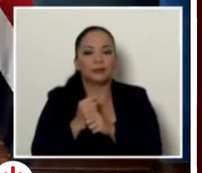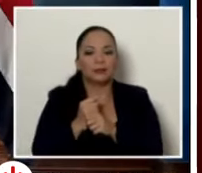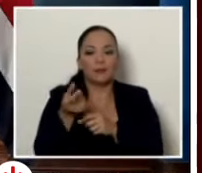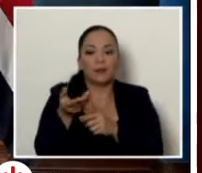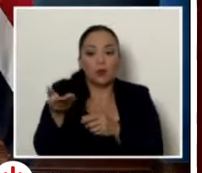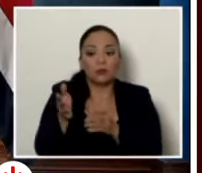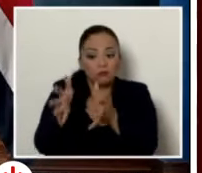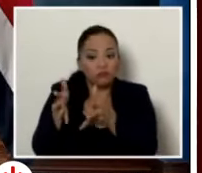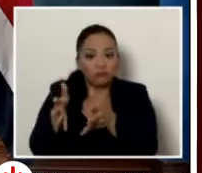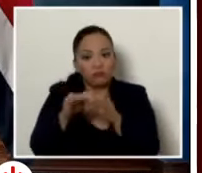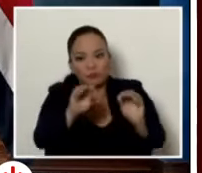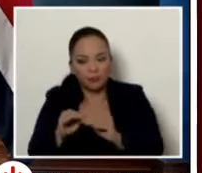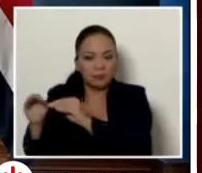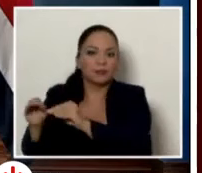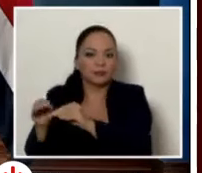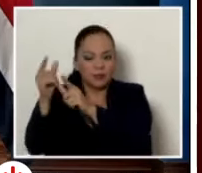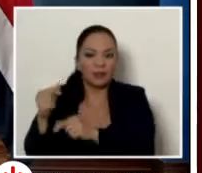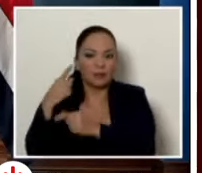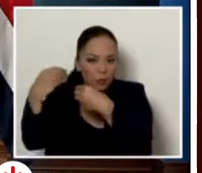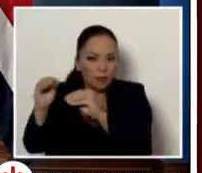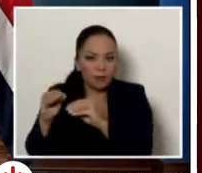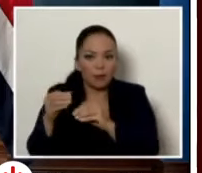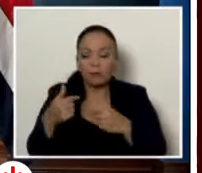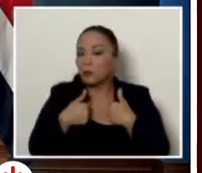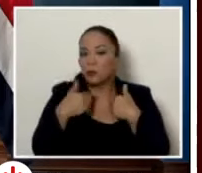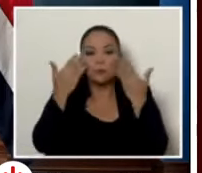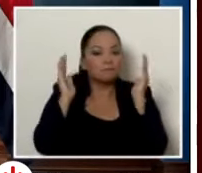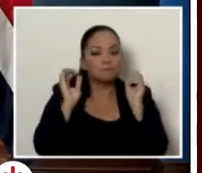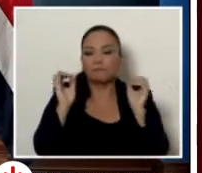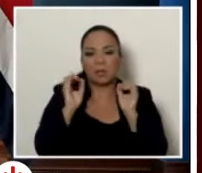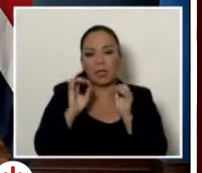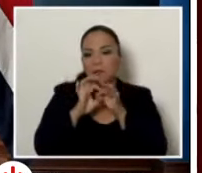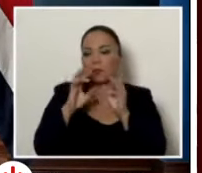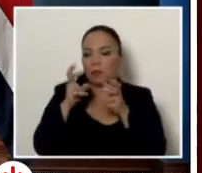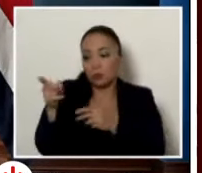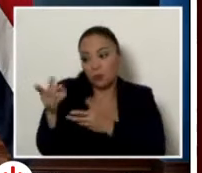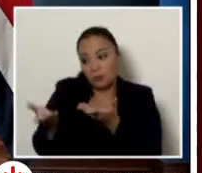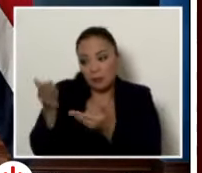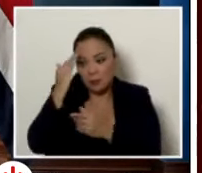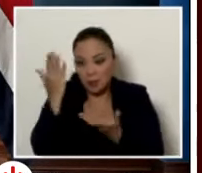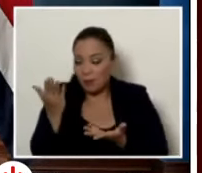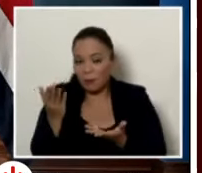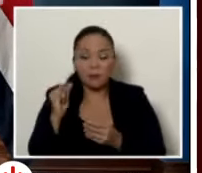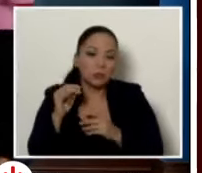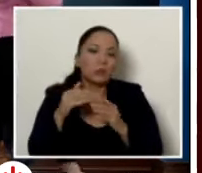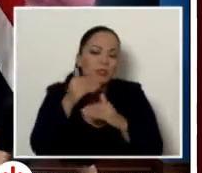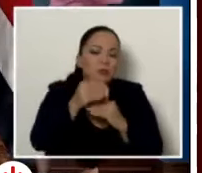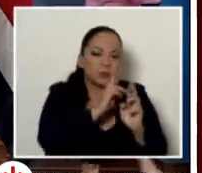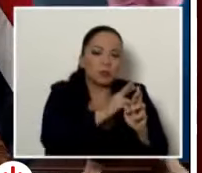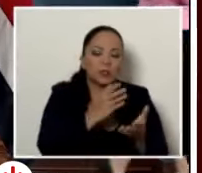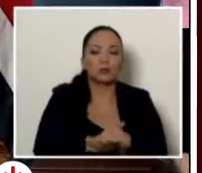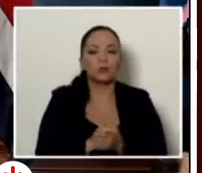propiedad de esos activos ociosos para Hacienda que los venda yo no tengo conocimiento al respecto tal vez usted sí y si no pues le contestamos después